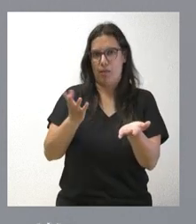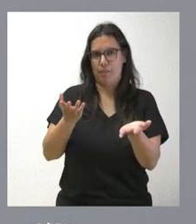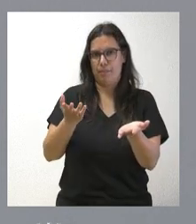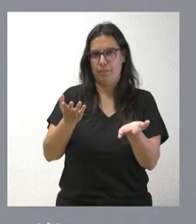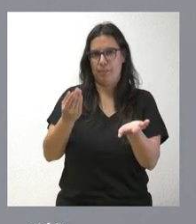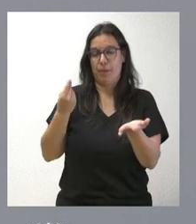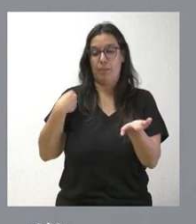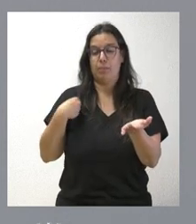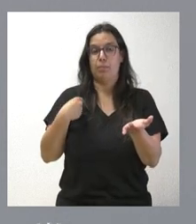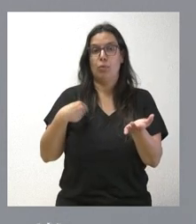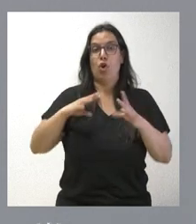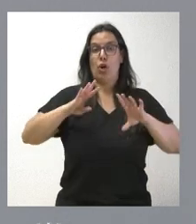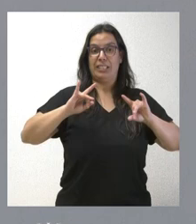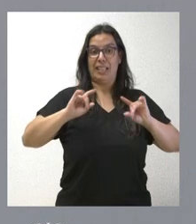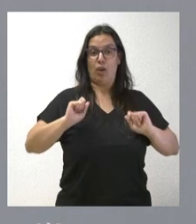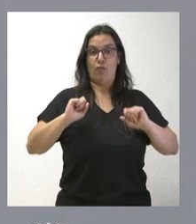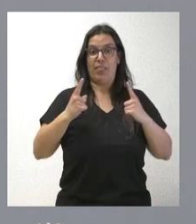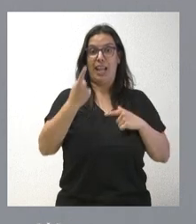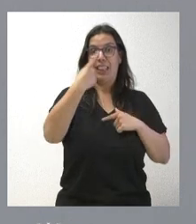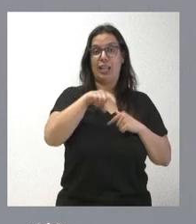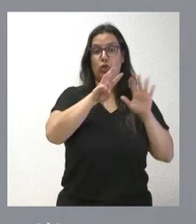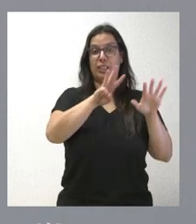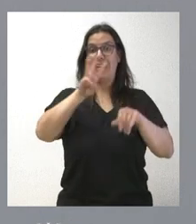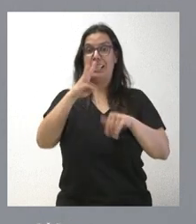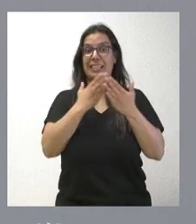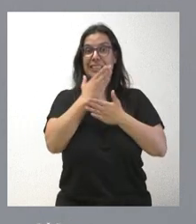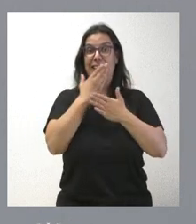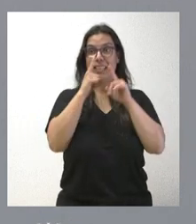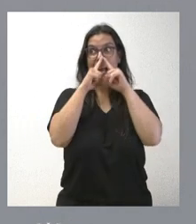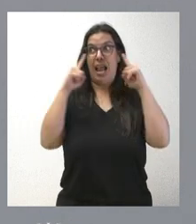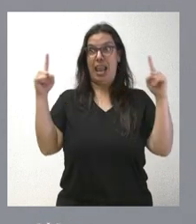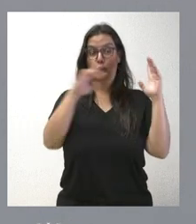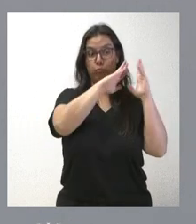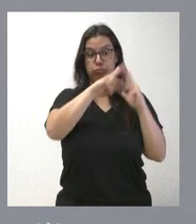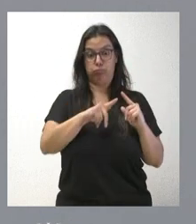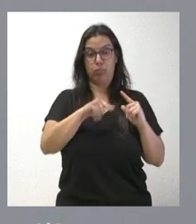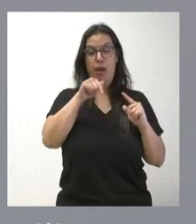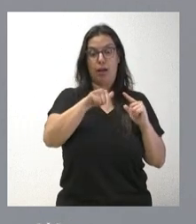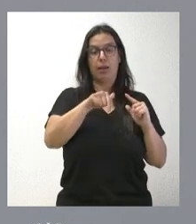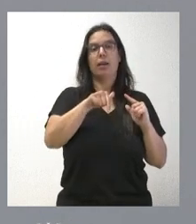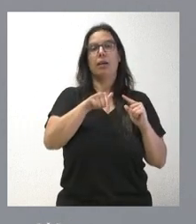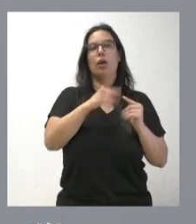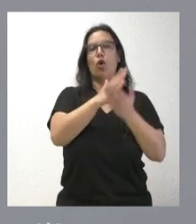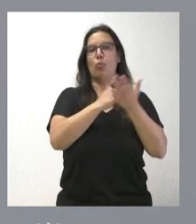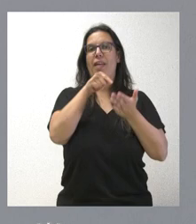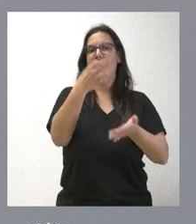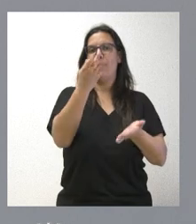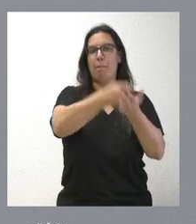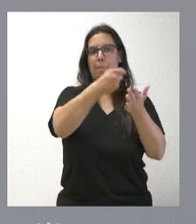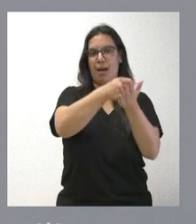tiene residencia 183 días al año. Y, en ese sentido, pues, en esa comunidad autónoma es en la que hay que